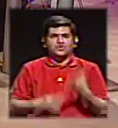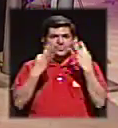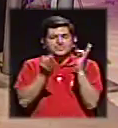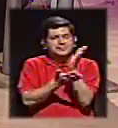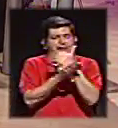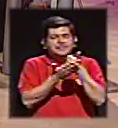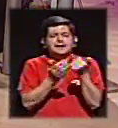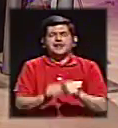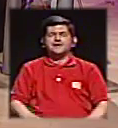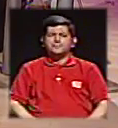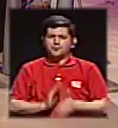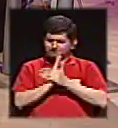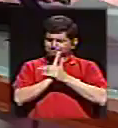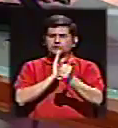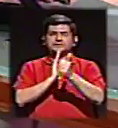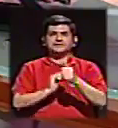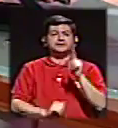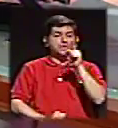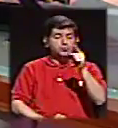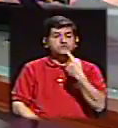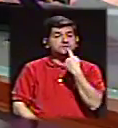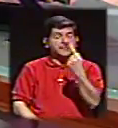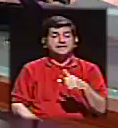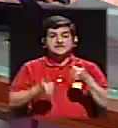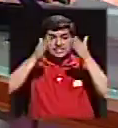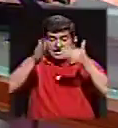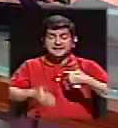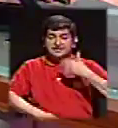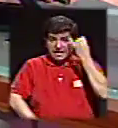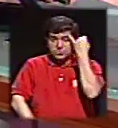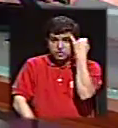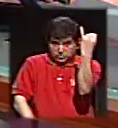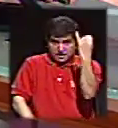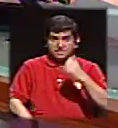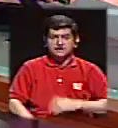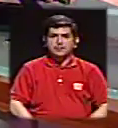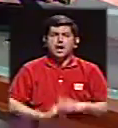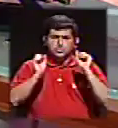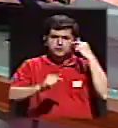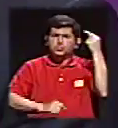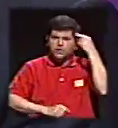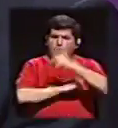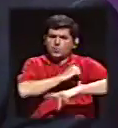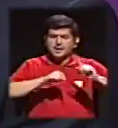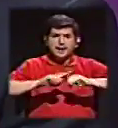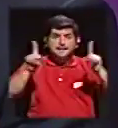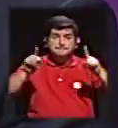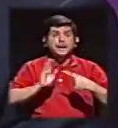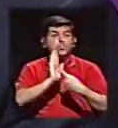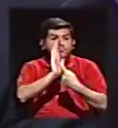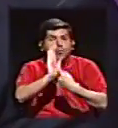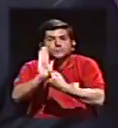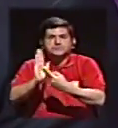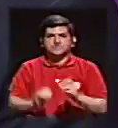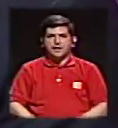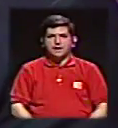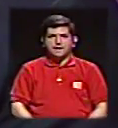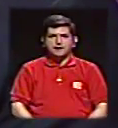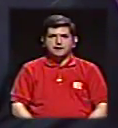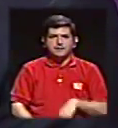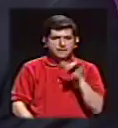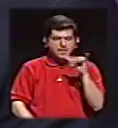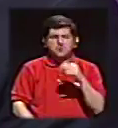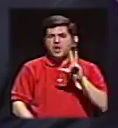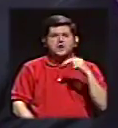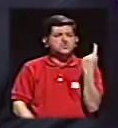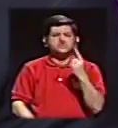algo que yo creo que es muy potente y es decirle a usted que si el candidato tiene ideas puede gobernar este país pero que las presente y que se deje